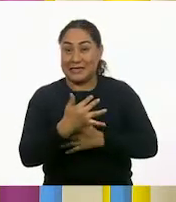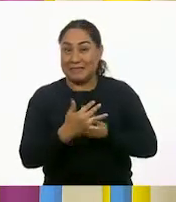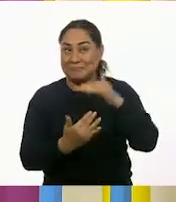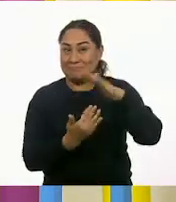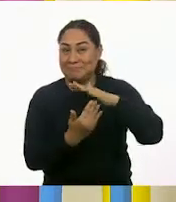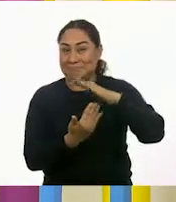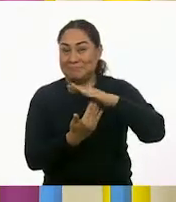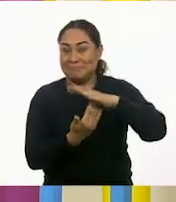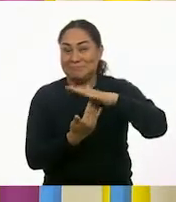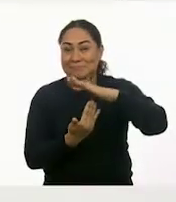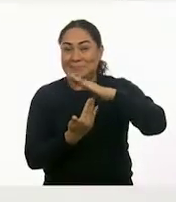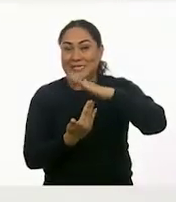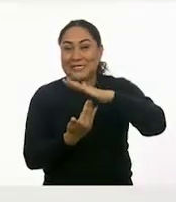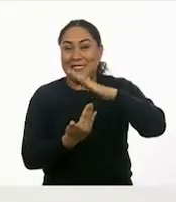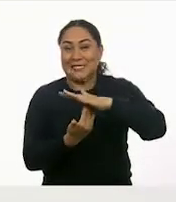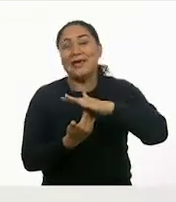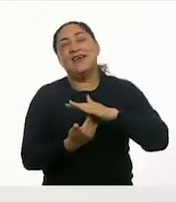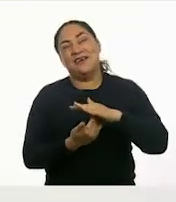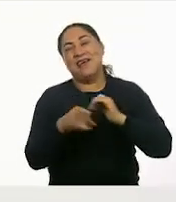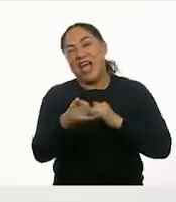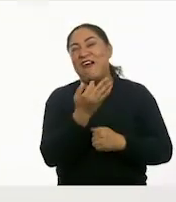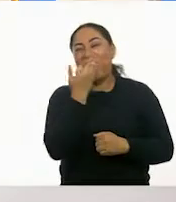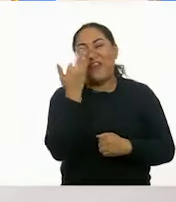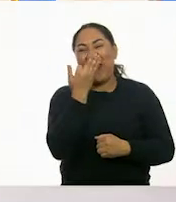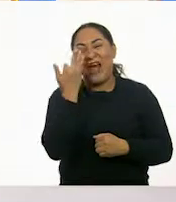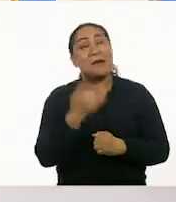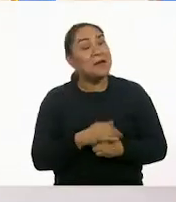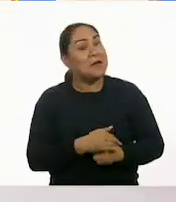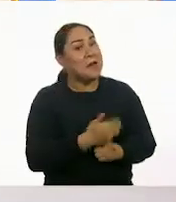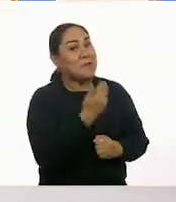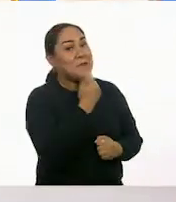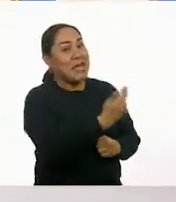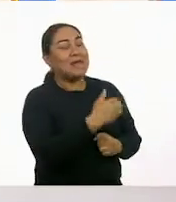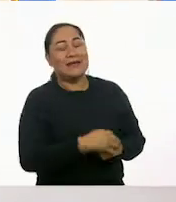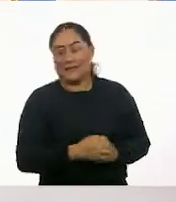¡Tiempo! Son flores. ¡Correcto! ¡Muy bien!